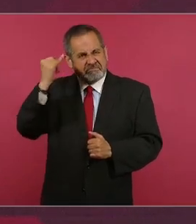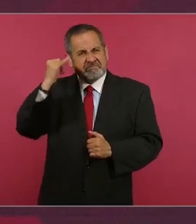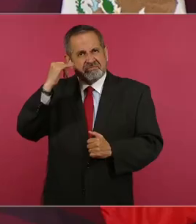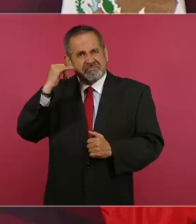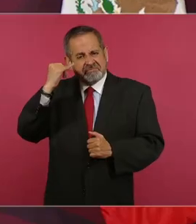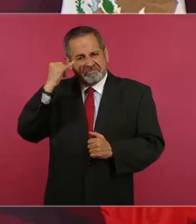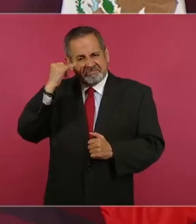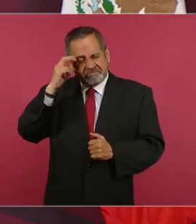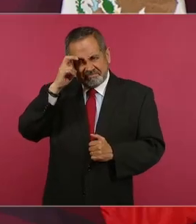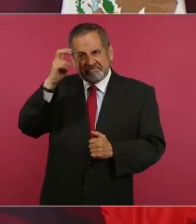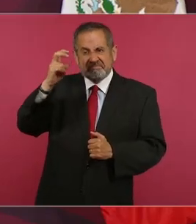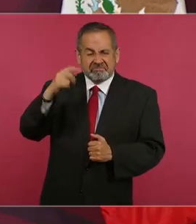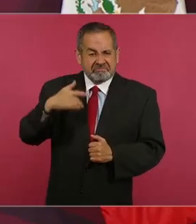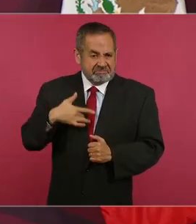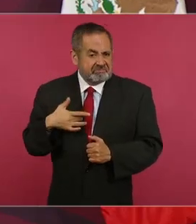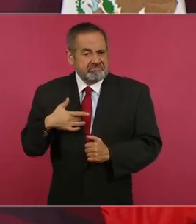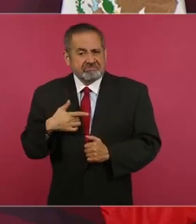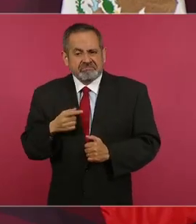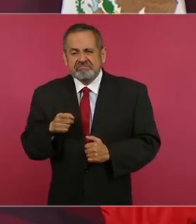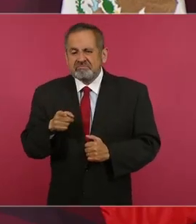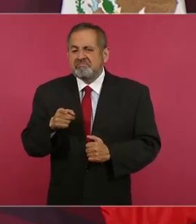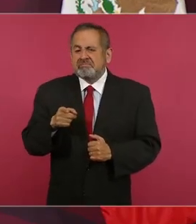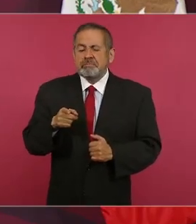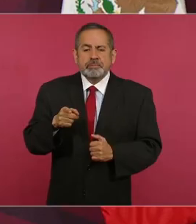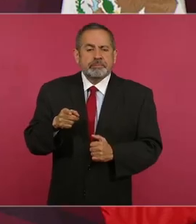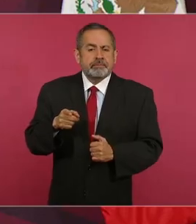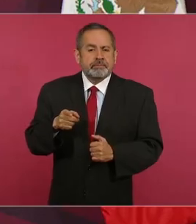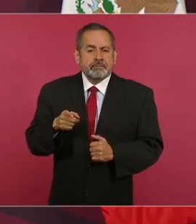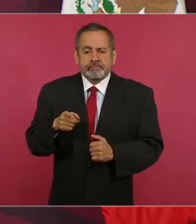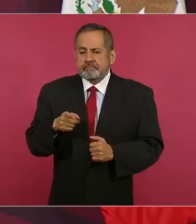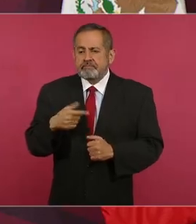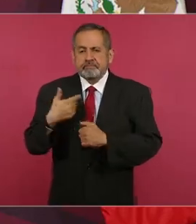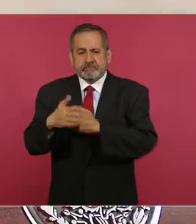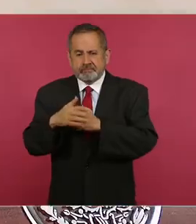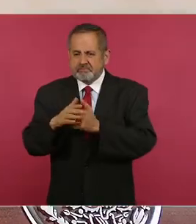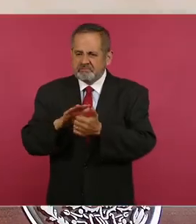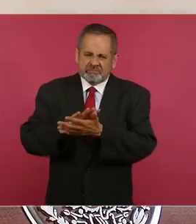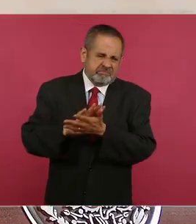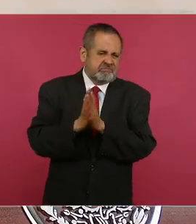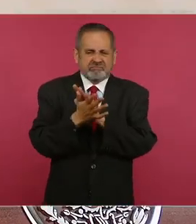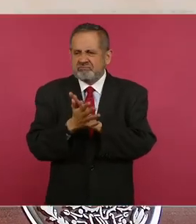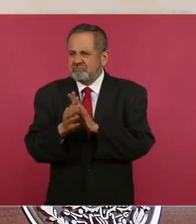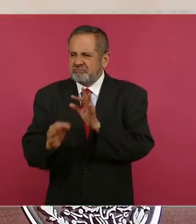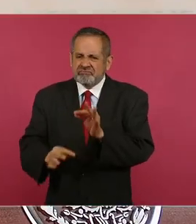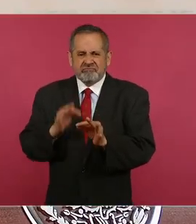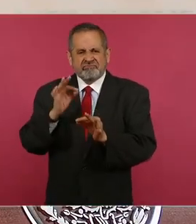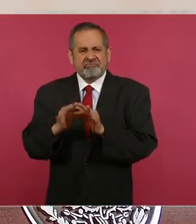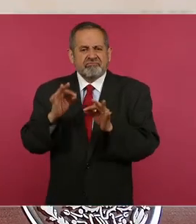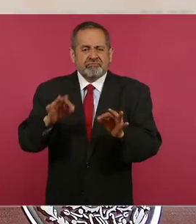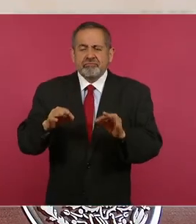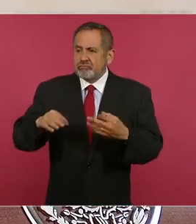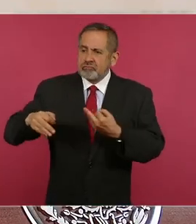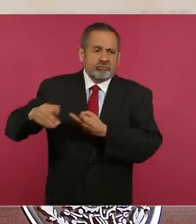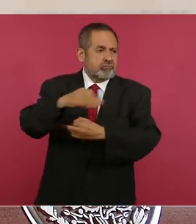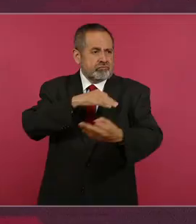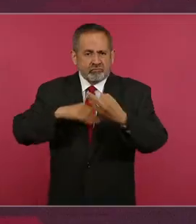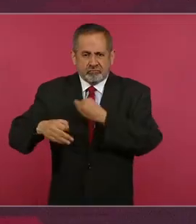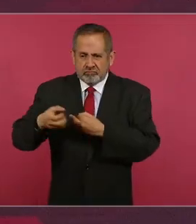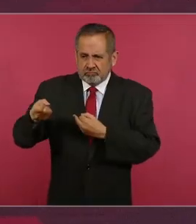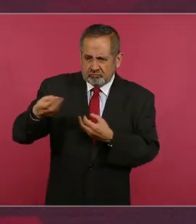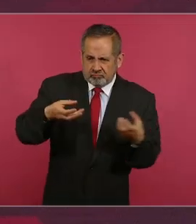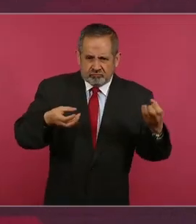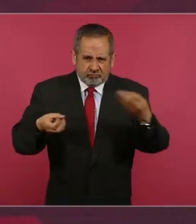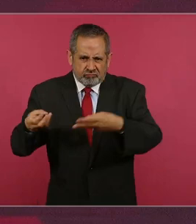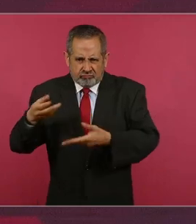el ideal que vamos a convertir en realidad entre todos, como se está